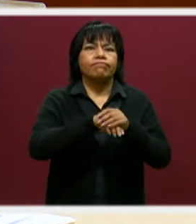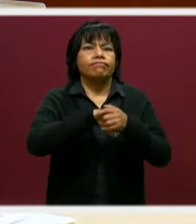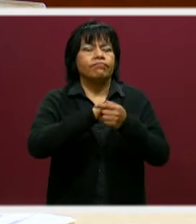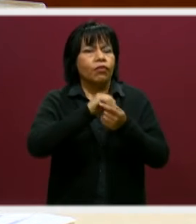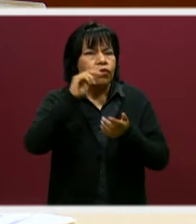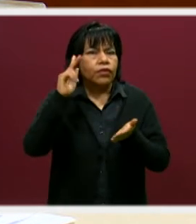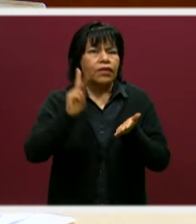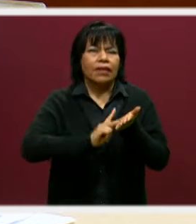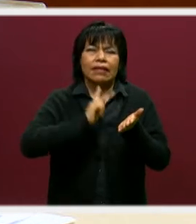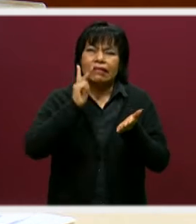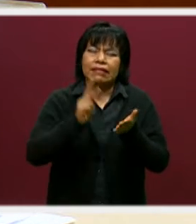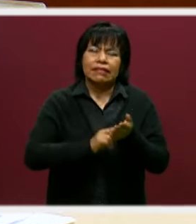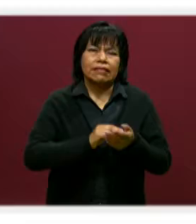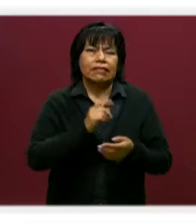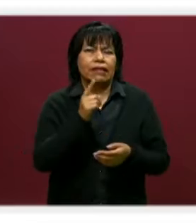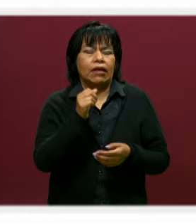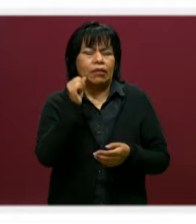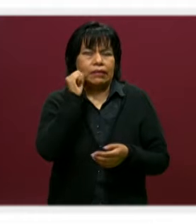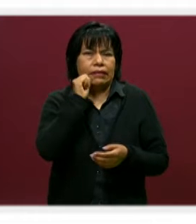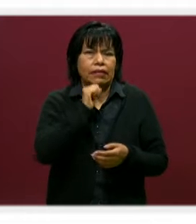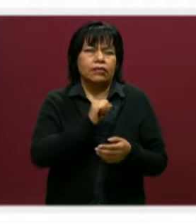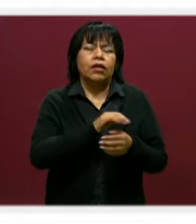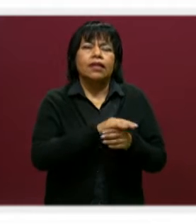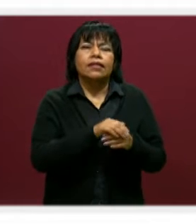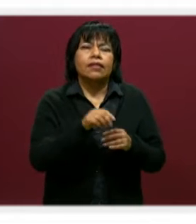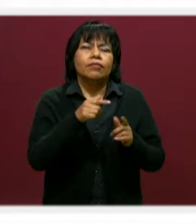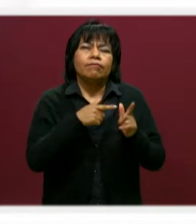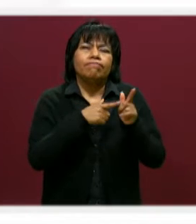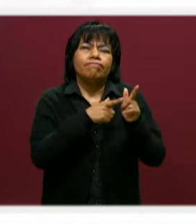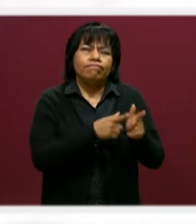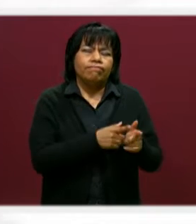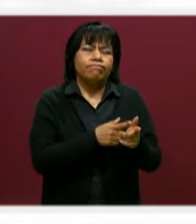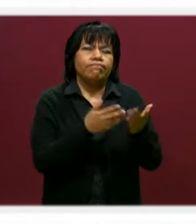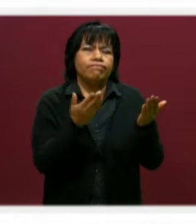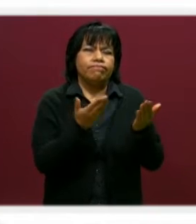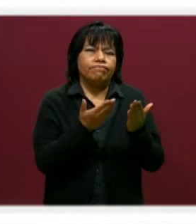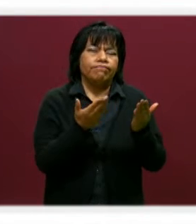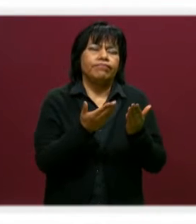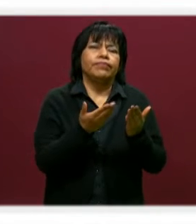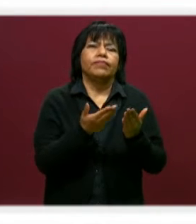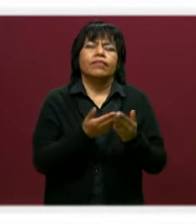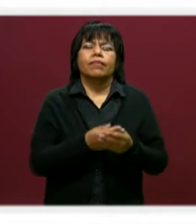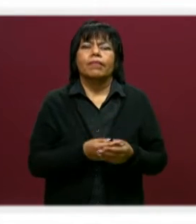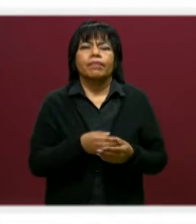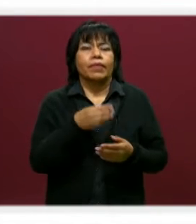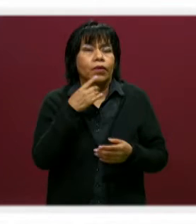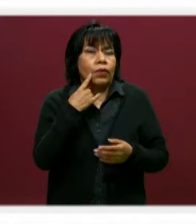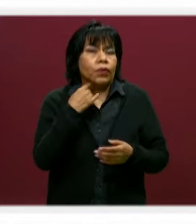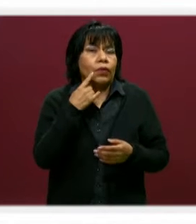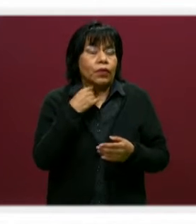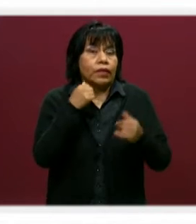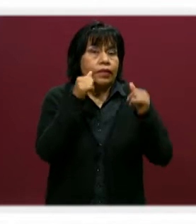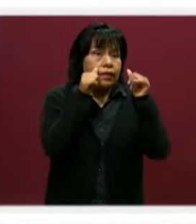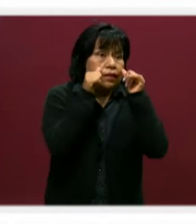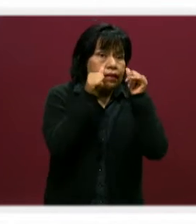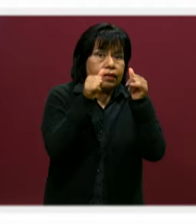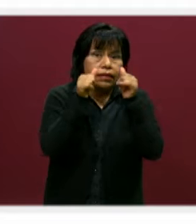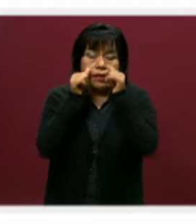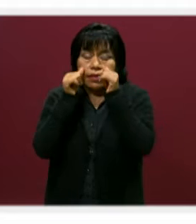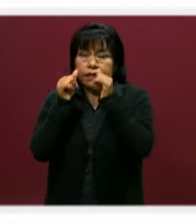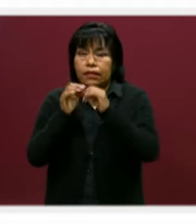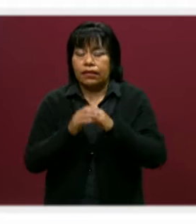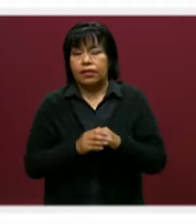frecuentemente con agua y jabón. Vamos a seguirlo haciendo. No hay que bajar la guardia. Hay que estar muy atentos a que los